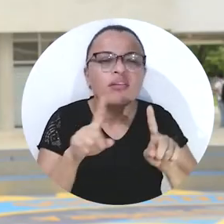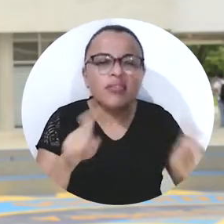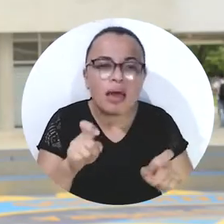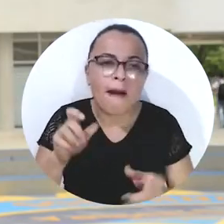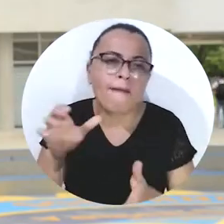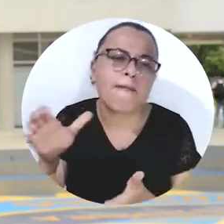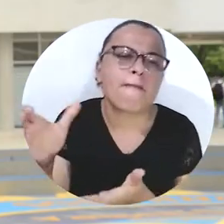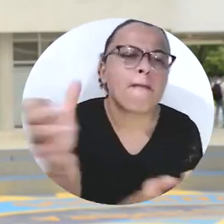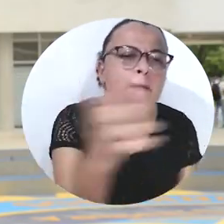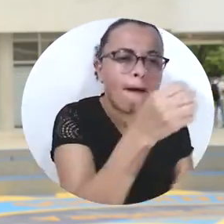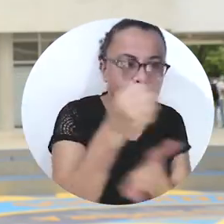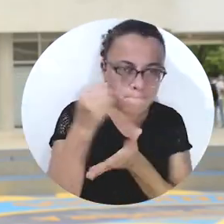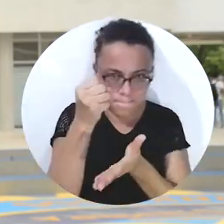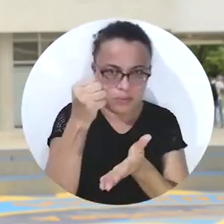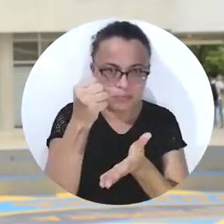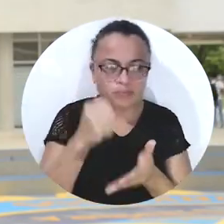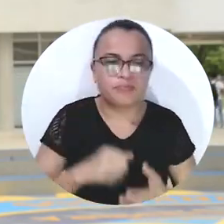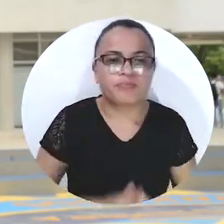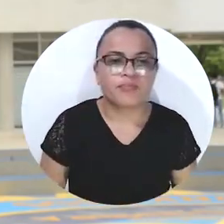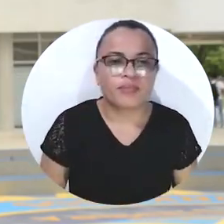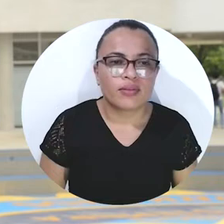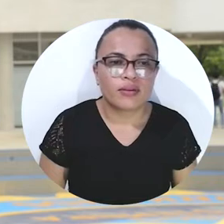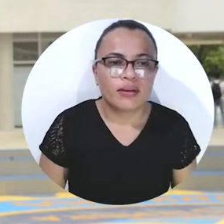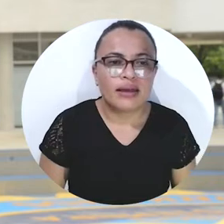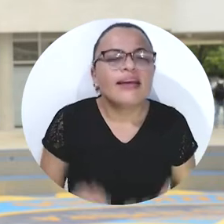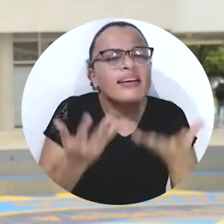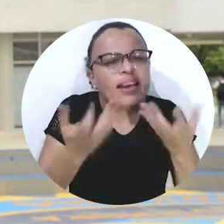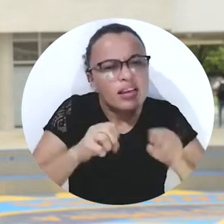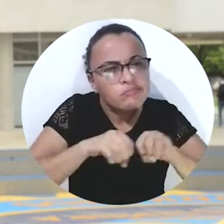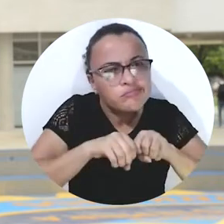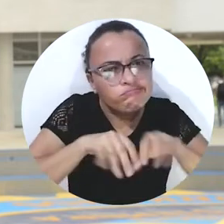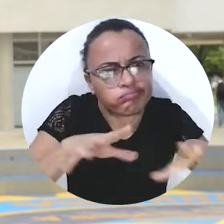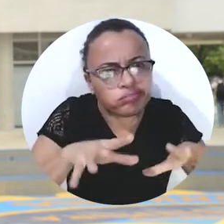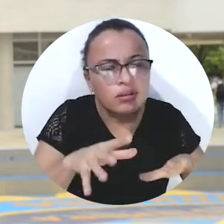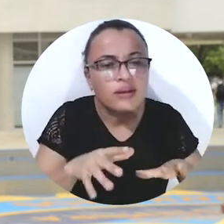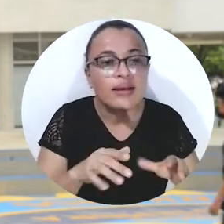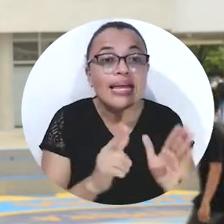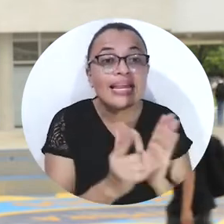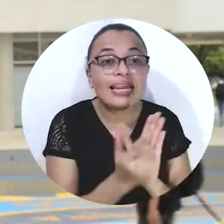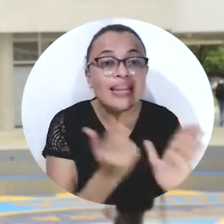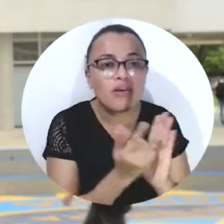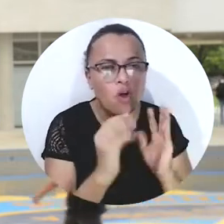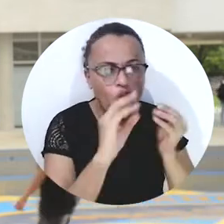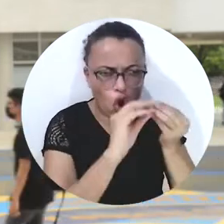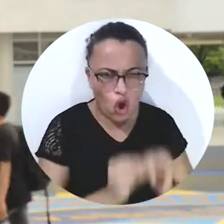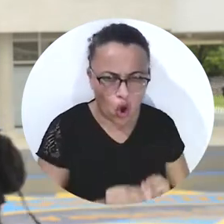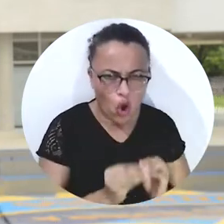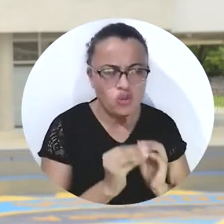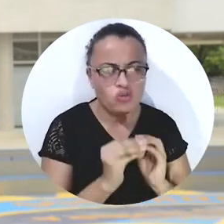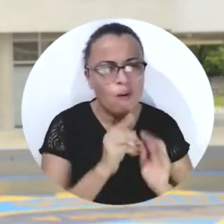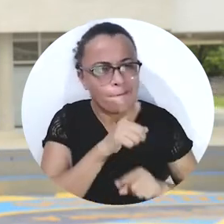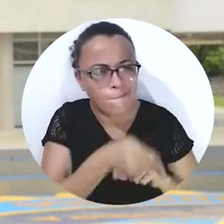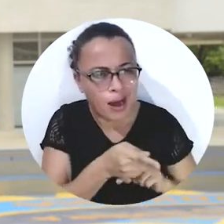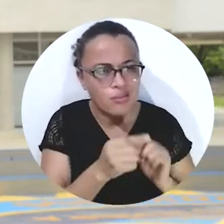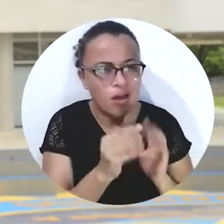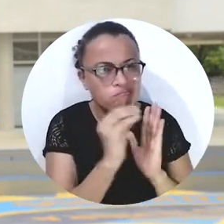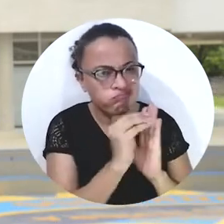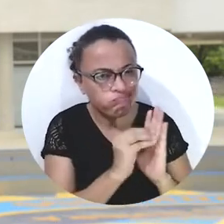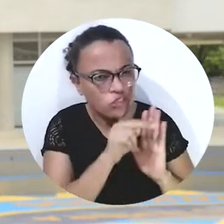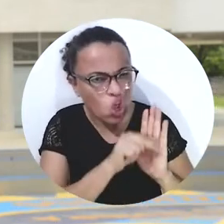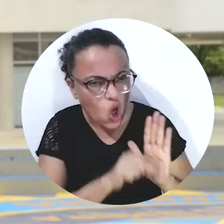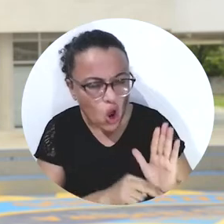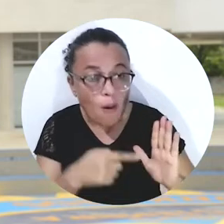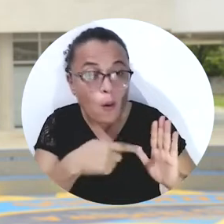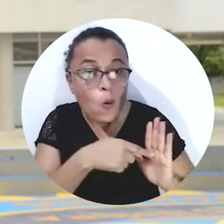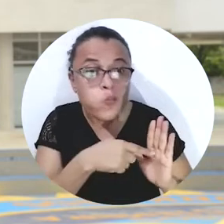Queríamos divulgar mucho una figura que está en el Código Contencioso Administrativo, que son las sentencias de unificación. Es una